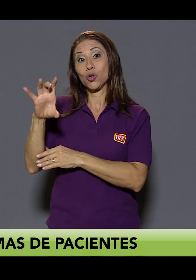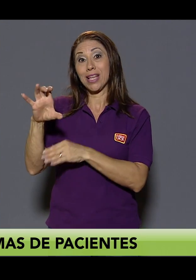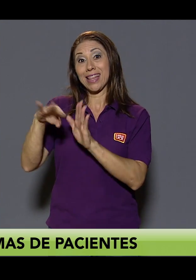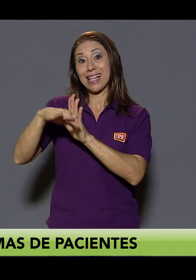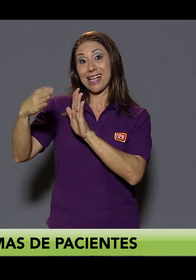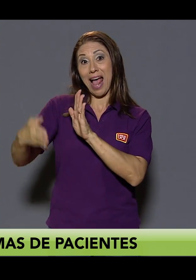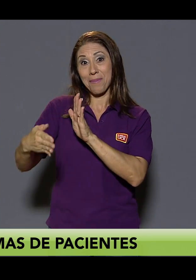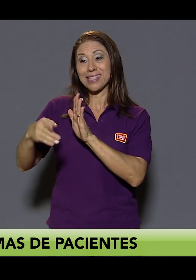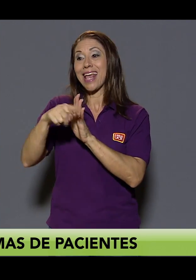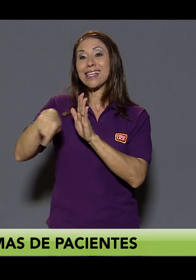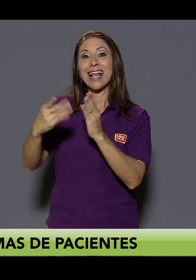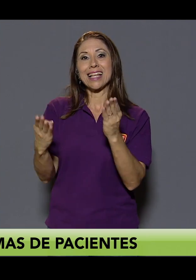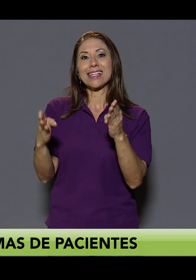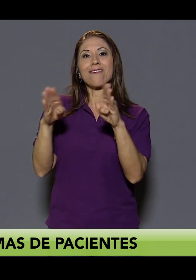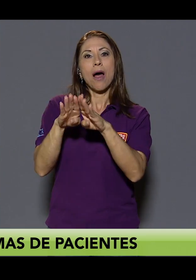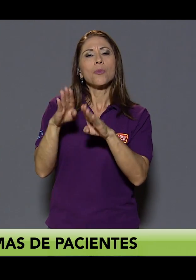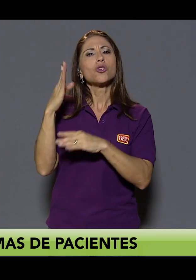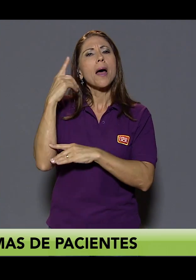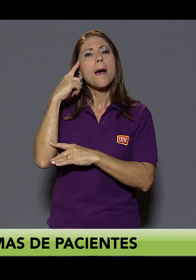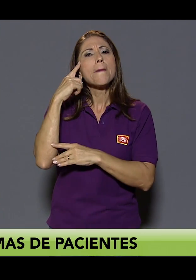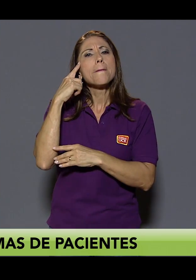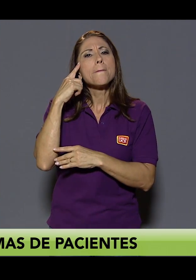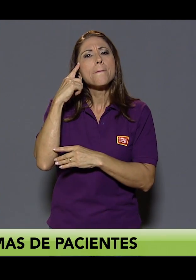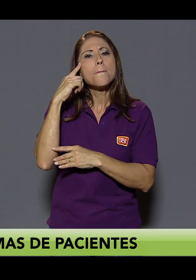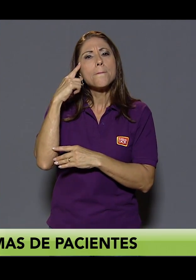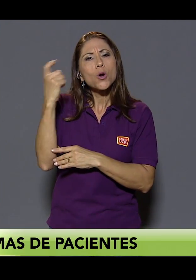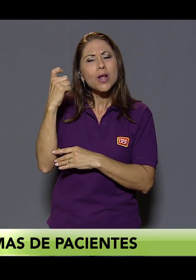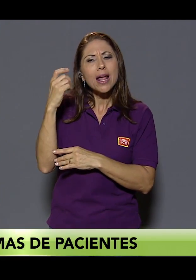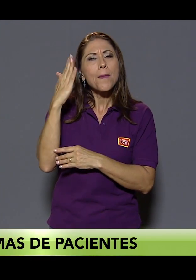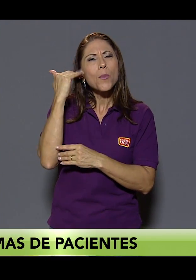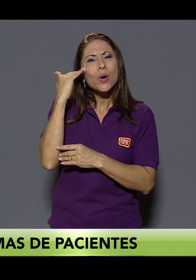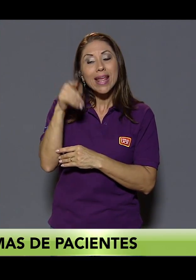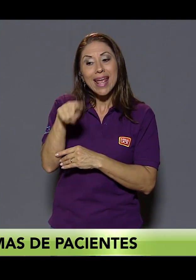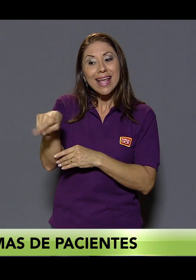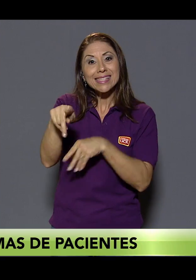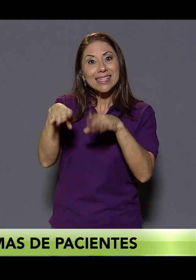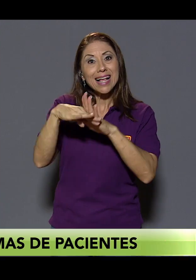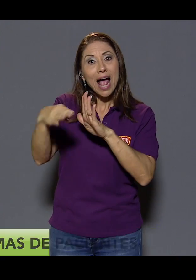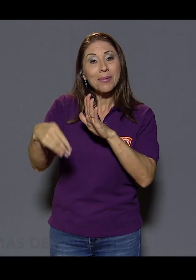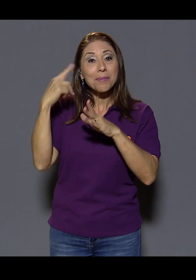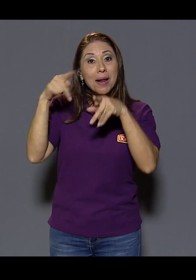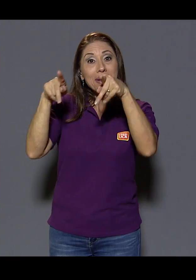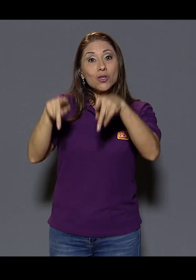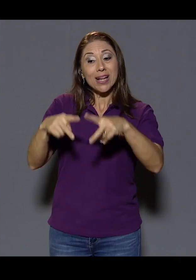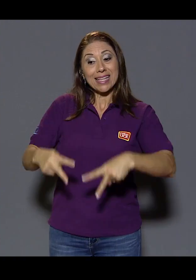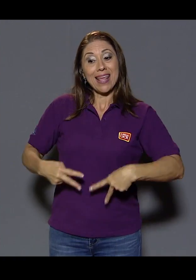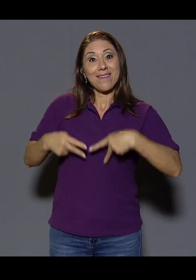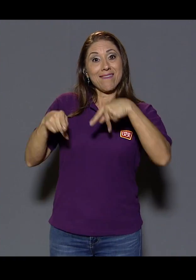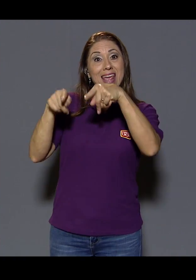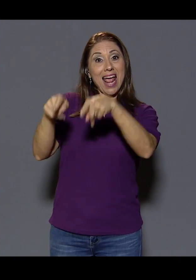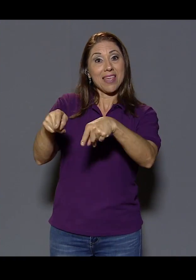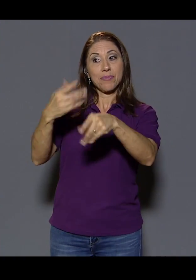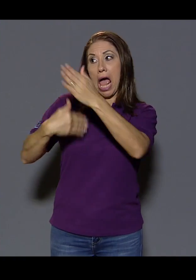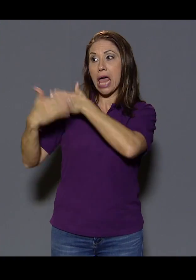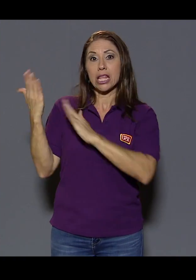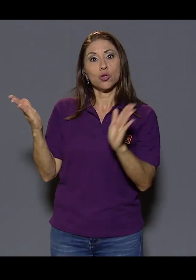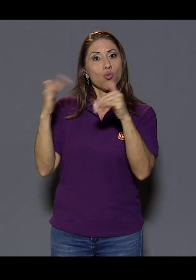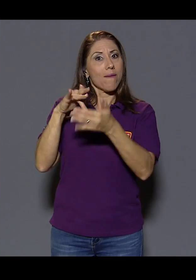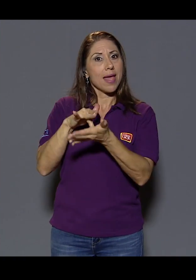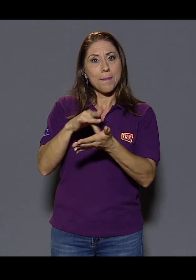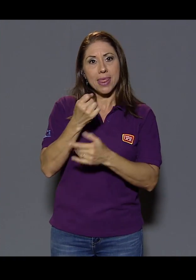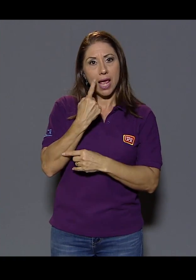cerramos, que eran para personas que vivían ahí, porque así se necesitaba en ese momento que no había medicamentos.